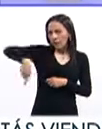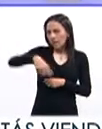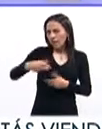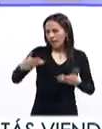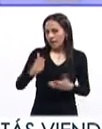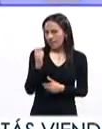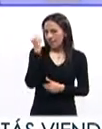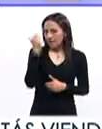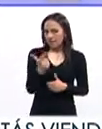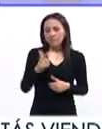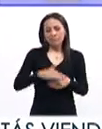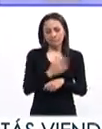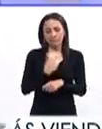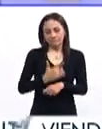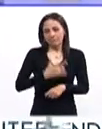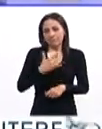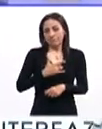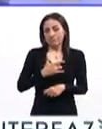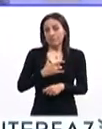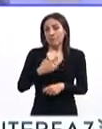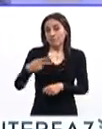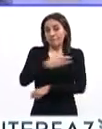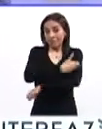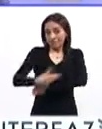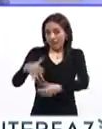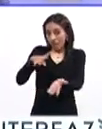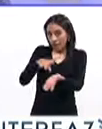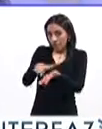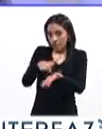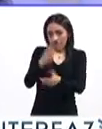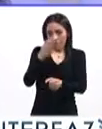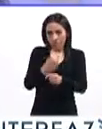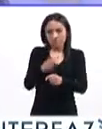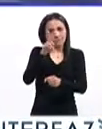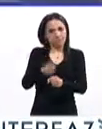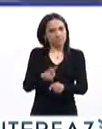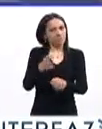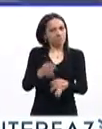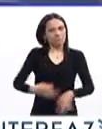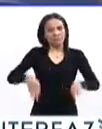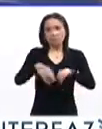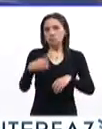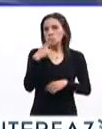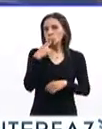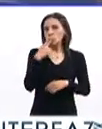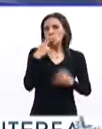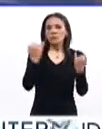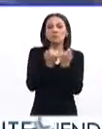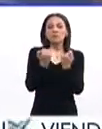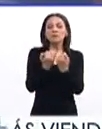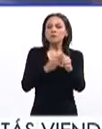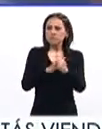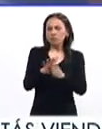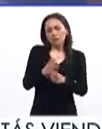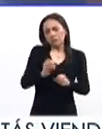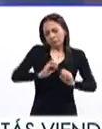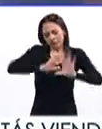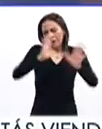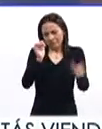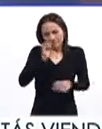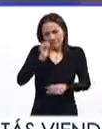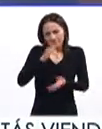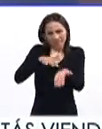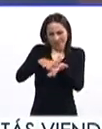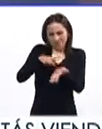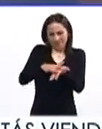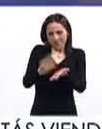algo fundamental, pues, es el apoyo familiar, ¿no? En estos momentos, ¿no? Así como, por supuesto, siempre, pero también